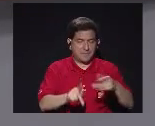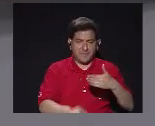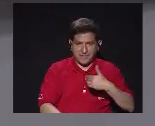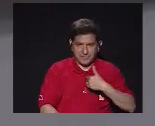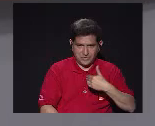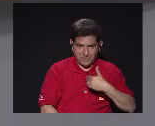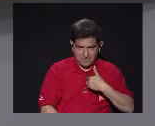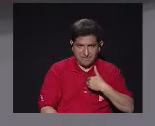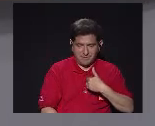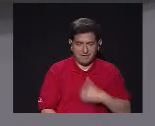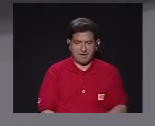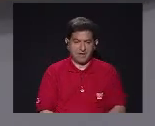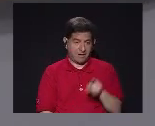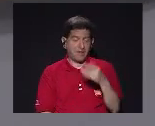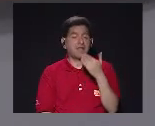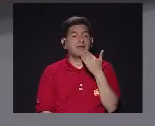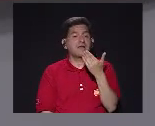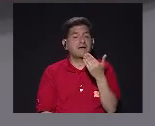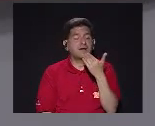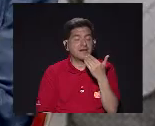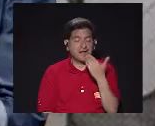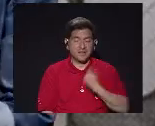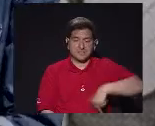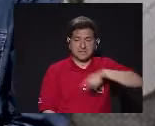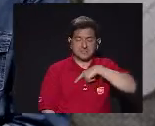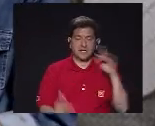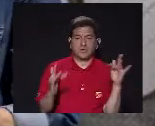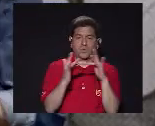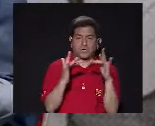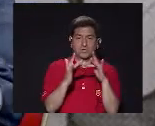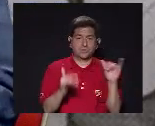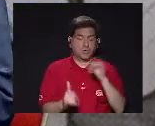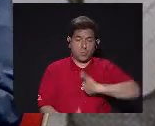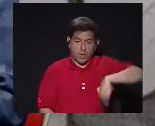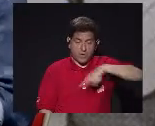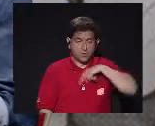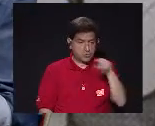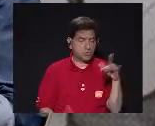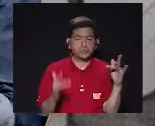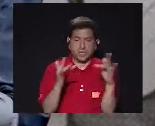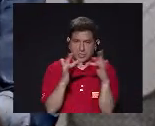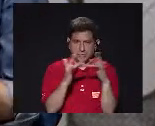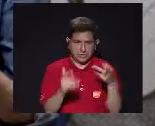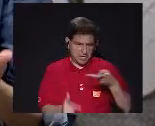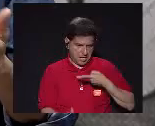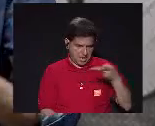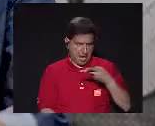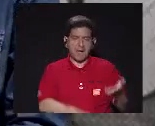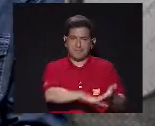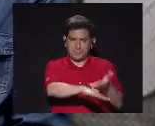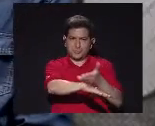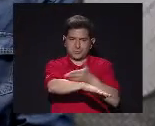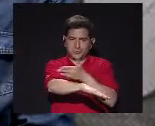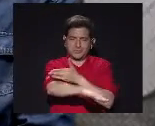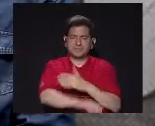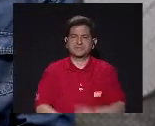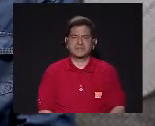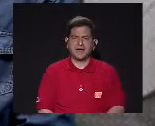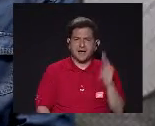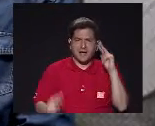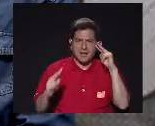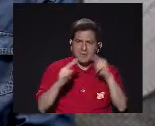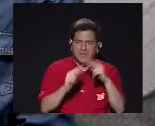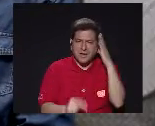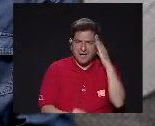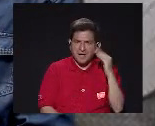particular Pudo tener Gracias al contacto Con nosotros Y nosotros con ellos Las dos partes crecimos Sí Para conocer